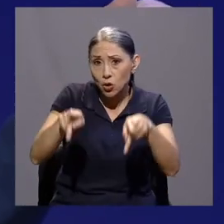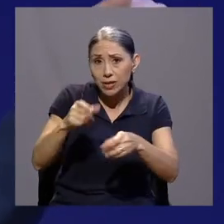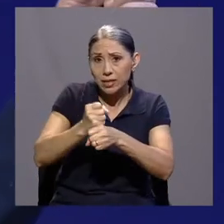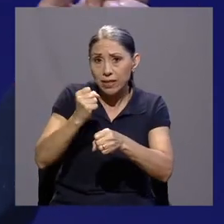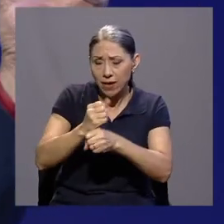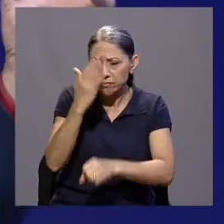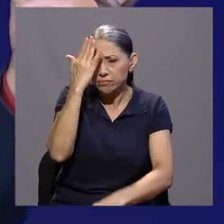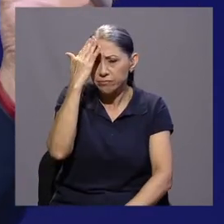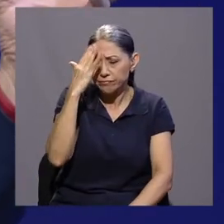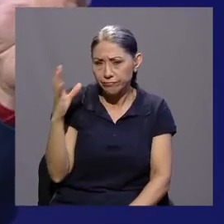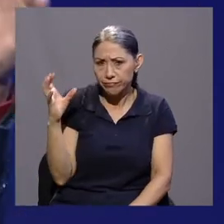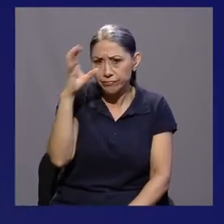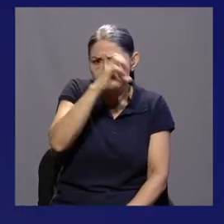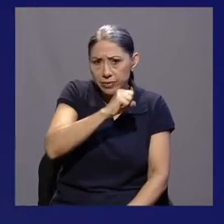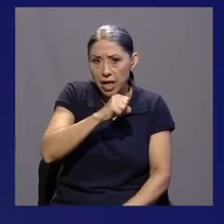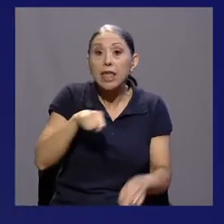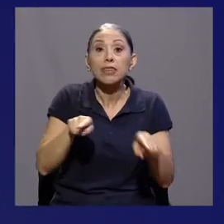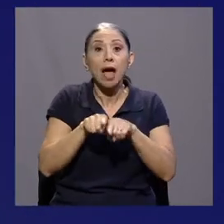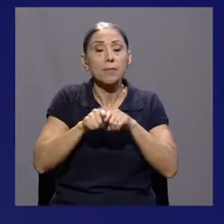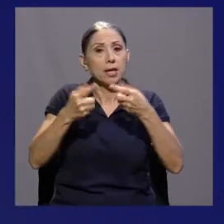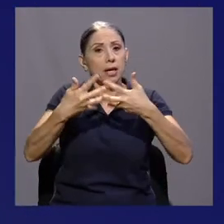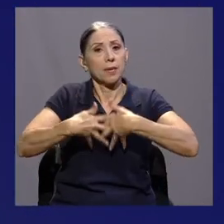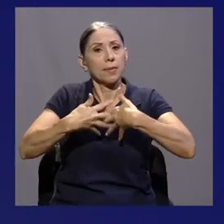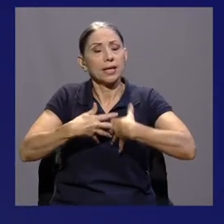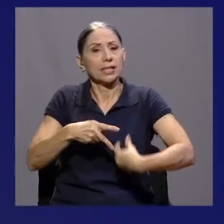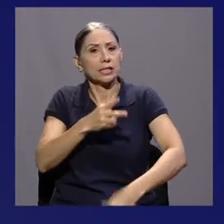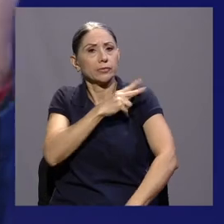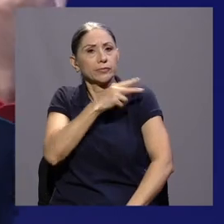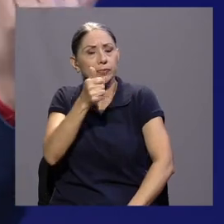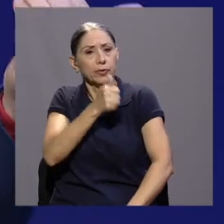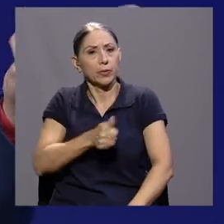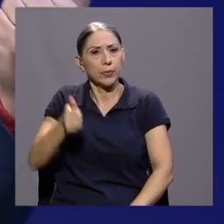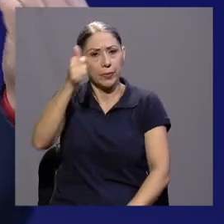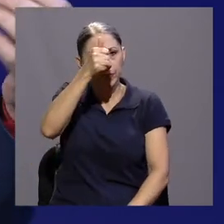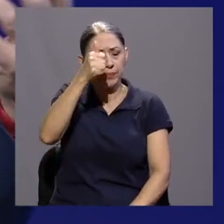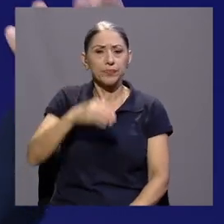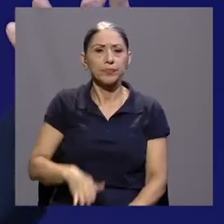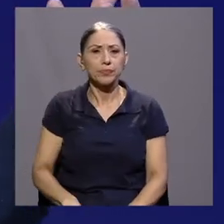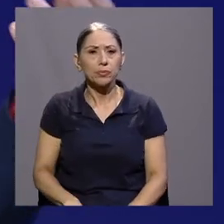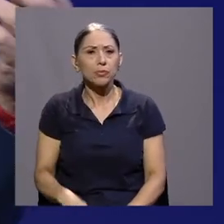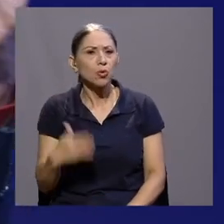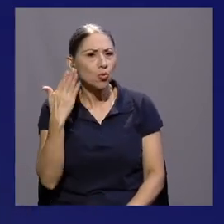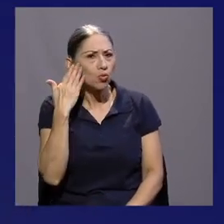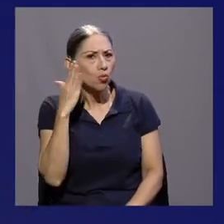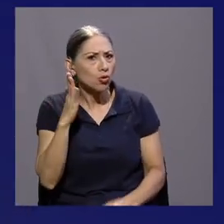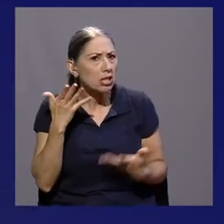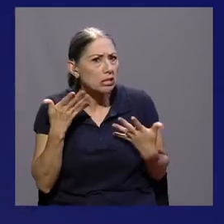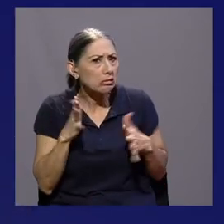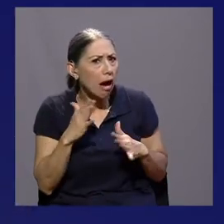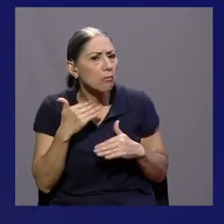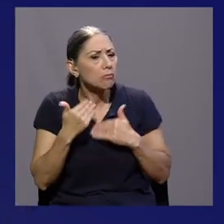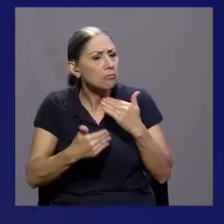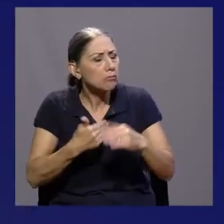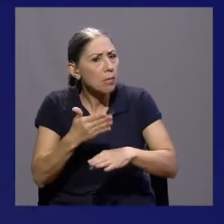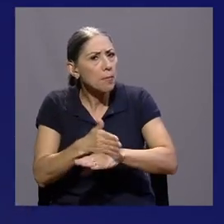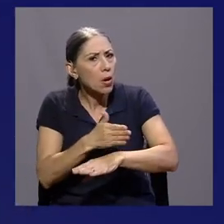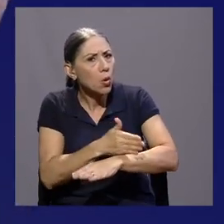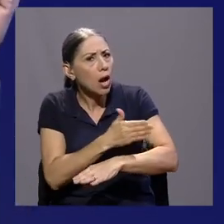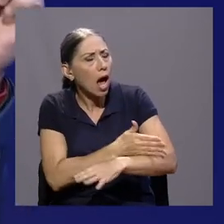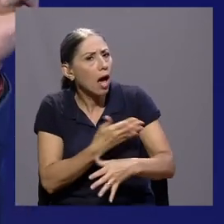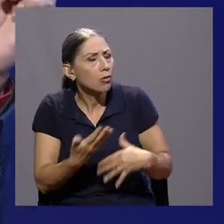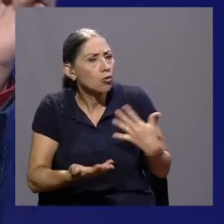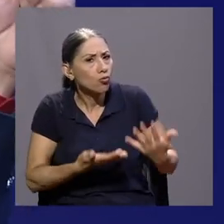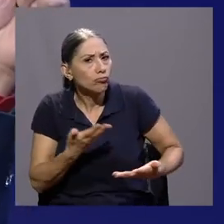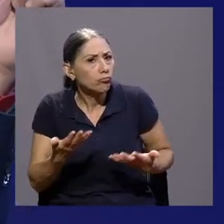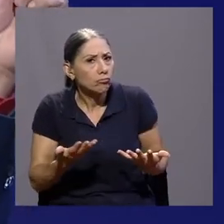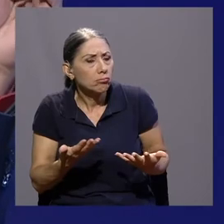empleadoras. No sé qué nivel existirá, si ha ido mejorando, no sé si tiene información al respecto sobre la